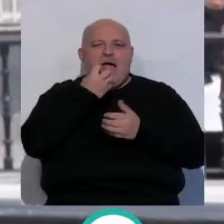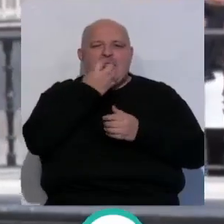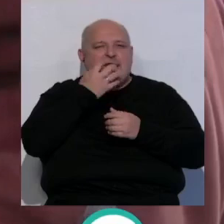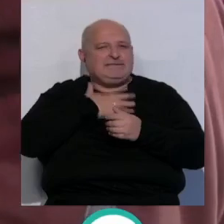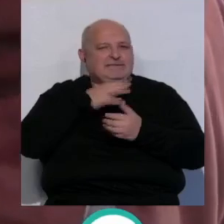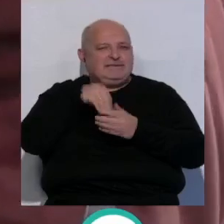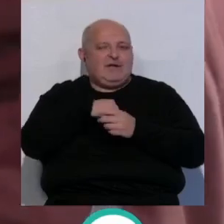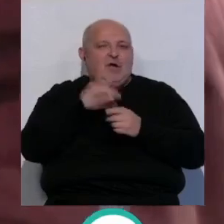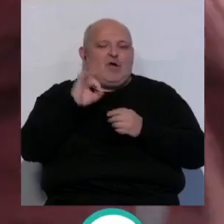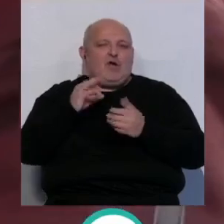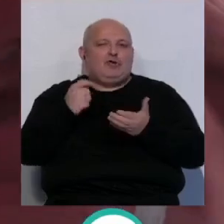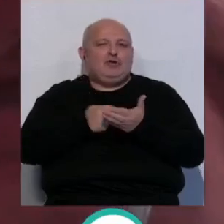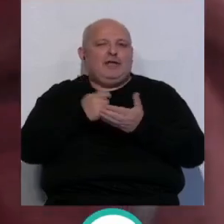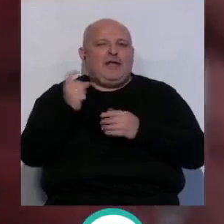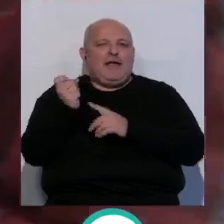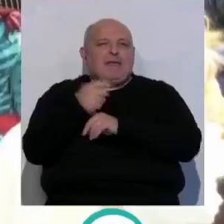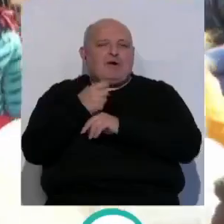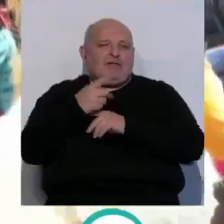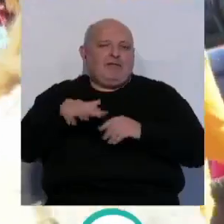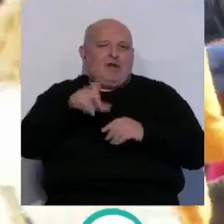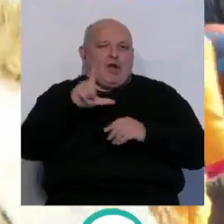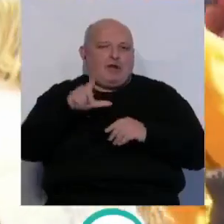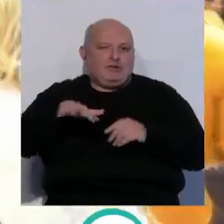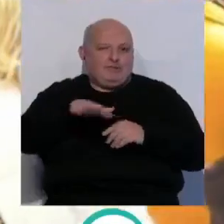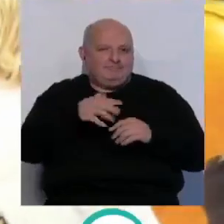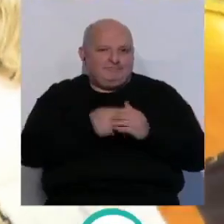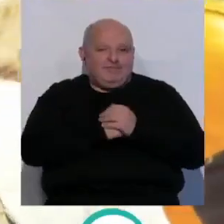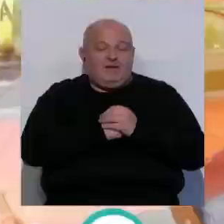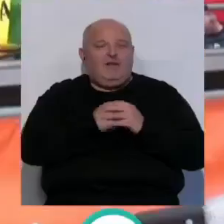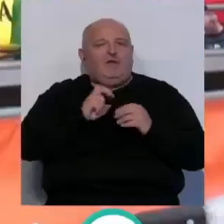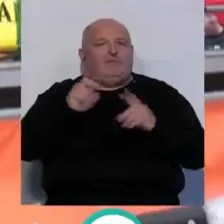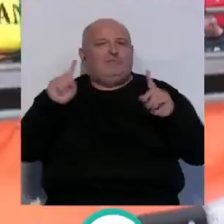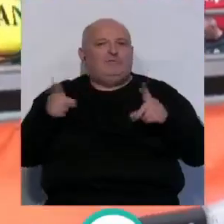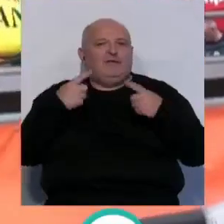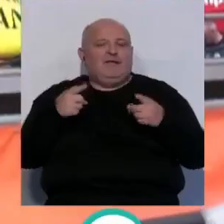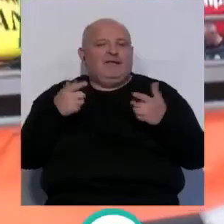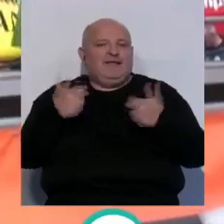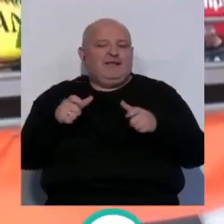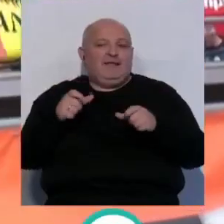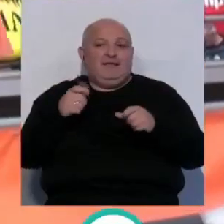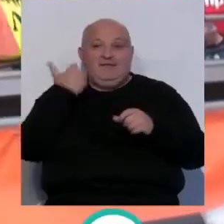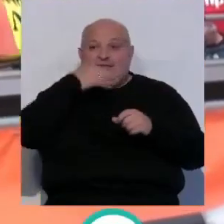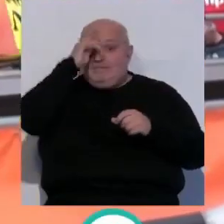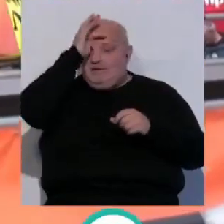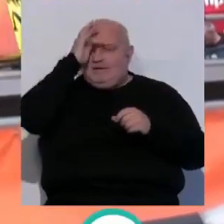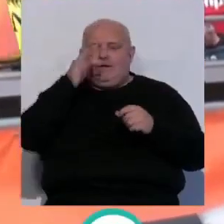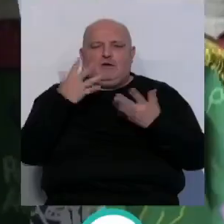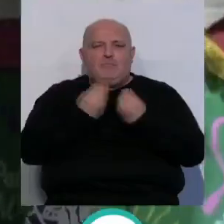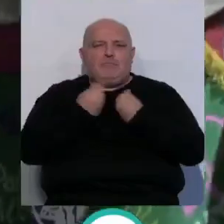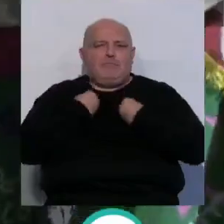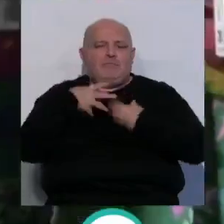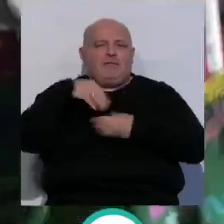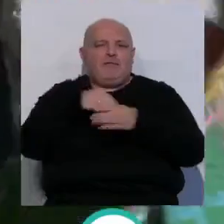Santa María o de tortillitas de camarones en el de Loreto. En cuanto a propuestas musicales se refiere, durante el fin de semana convivirán